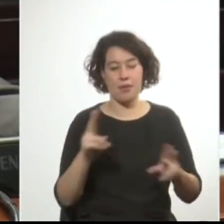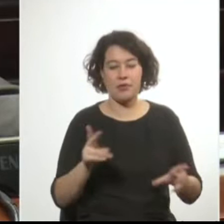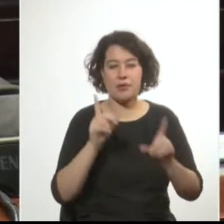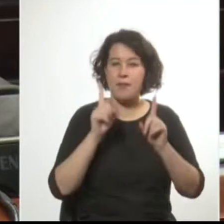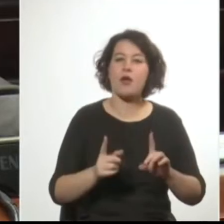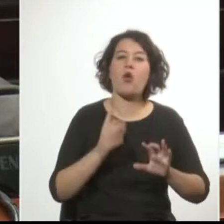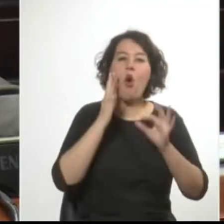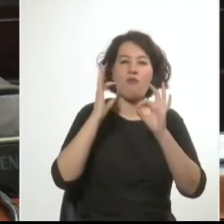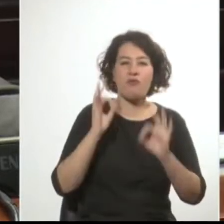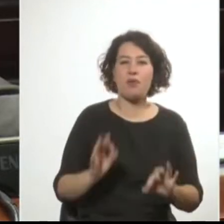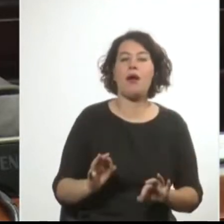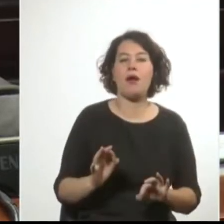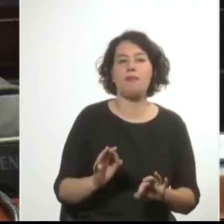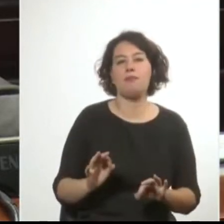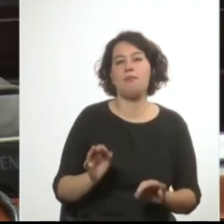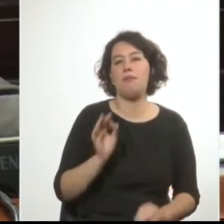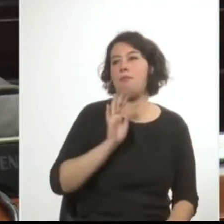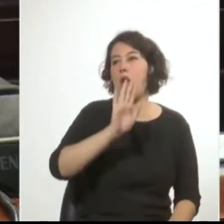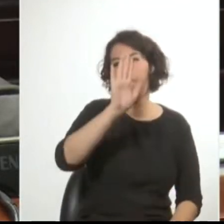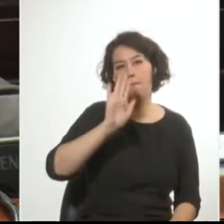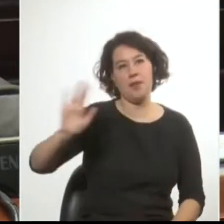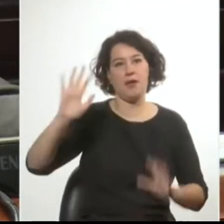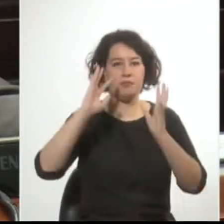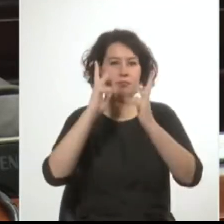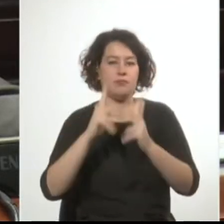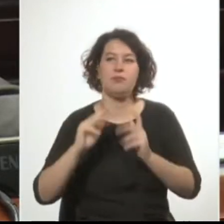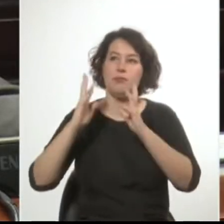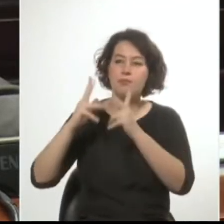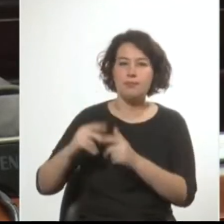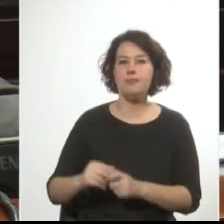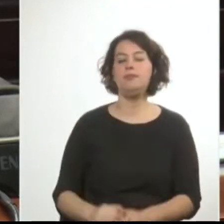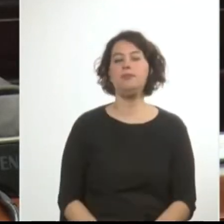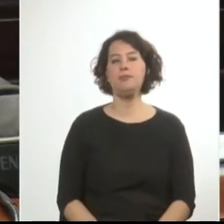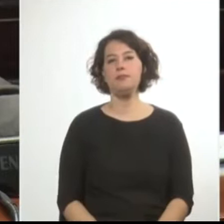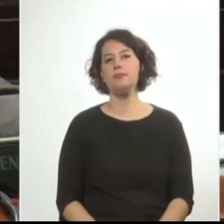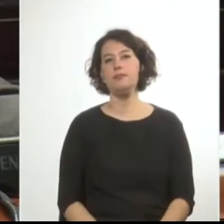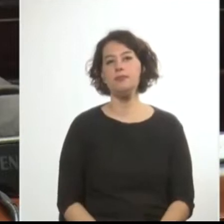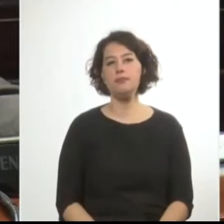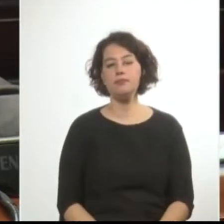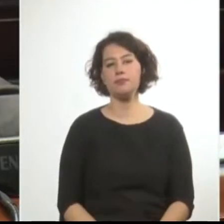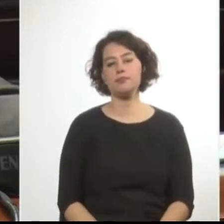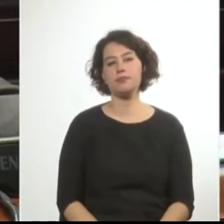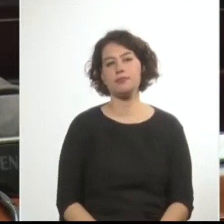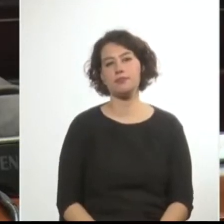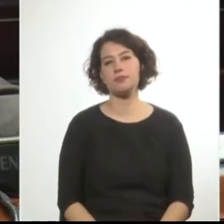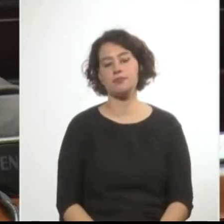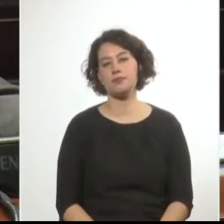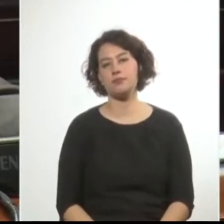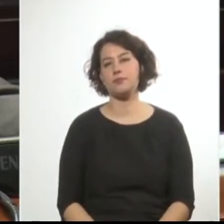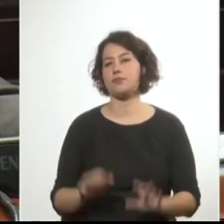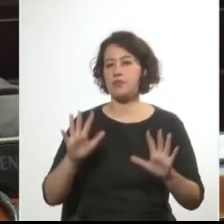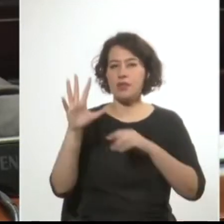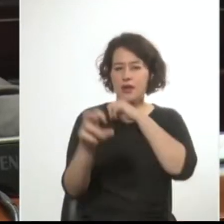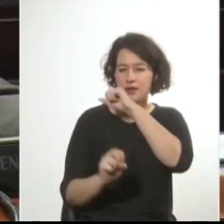confirmadas por las propias organizaciones involucradas. El saldo de una década de